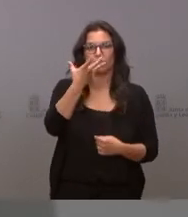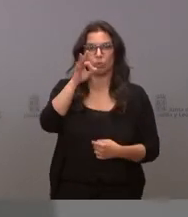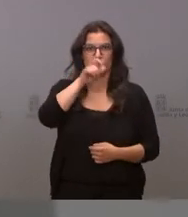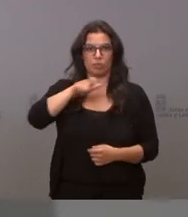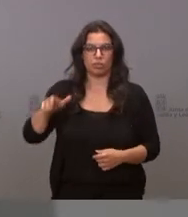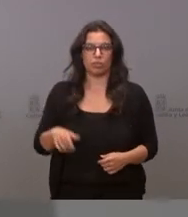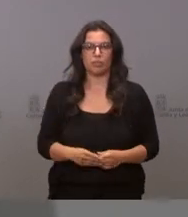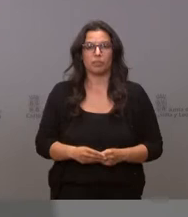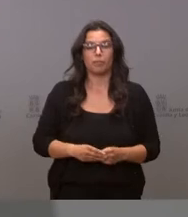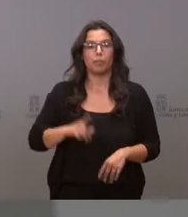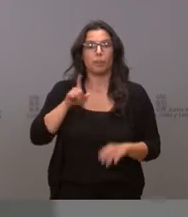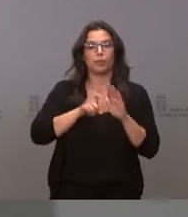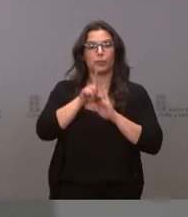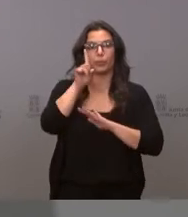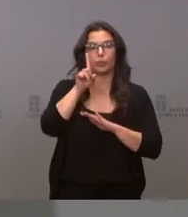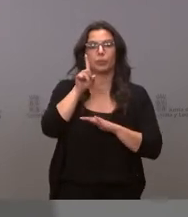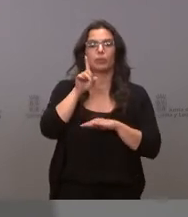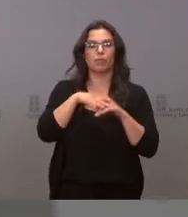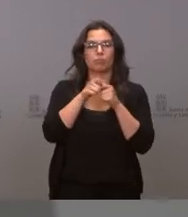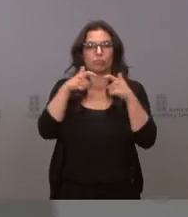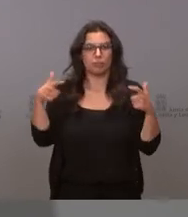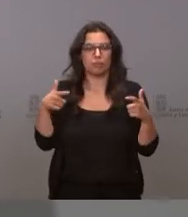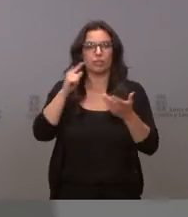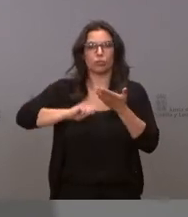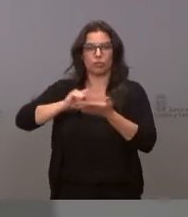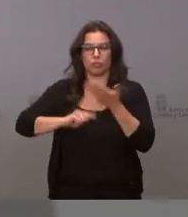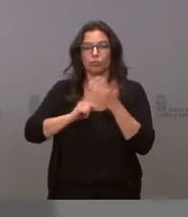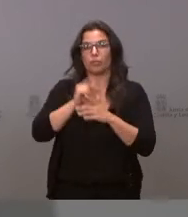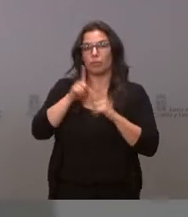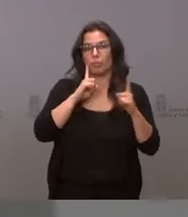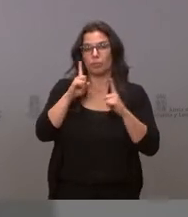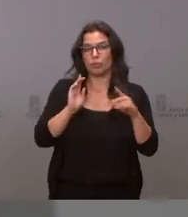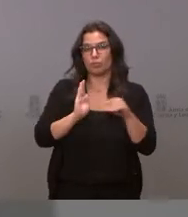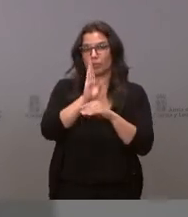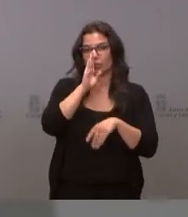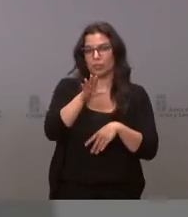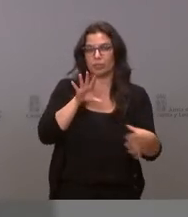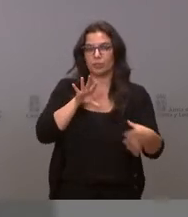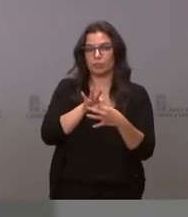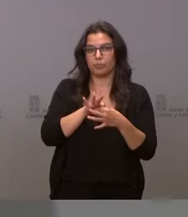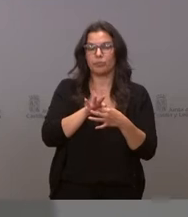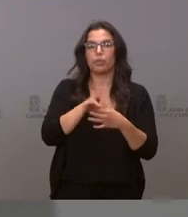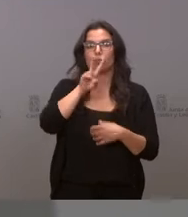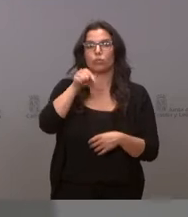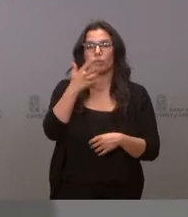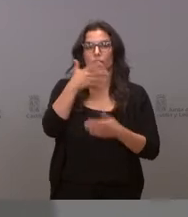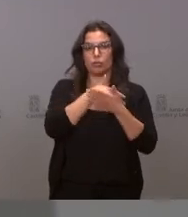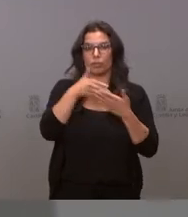y un crecimiento en el número de trabajadores. Se prevé también una inversión directa asociada de otros 2,5 millones